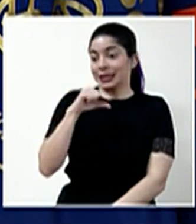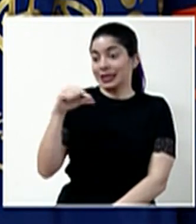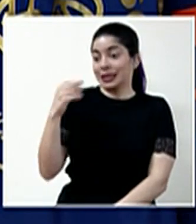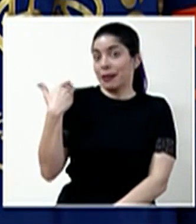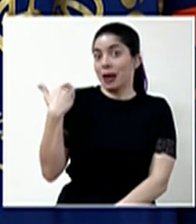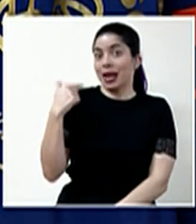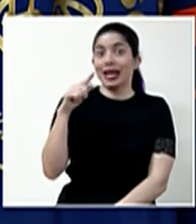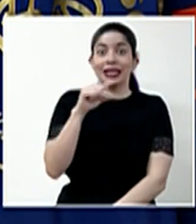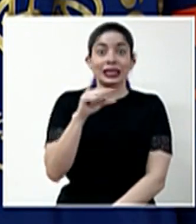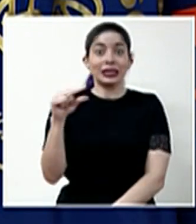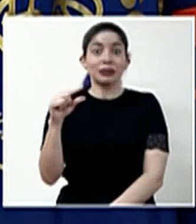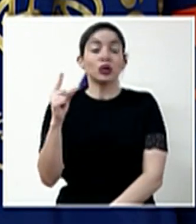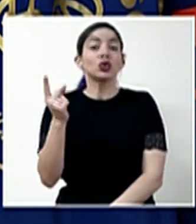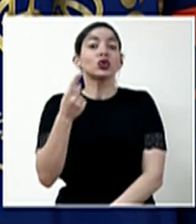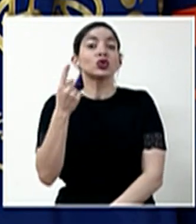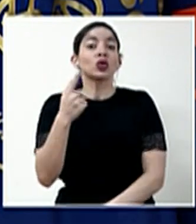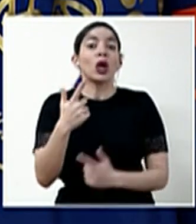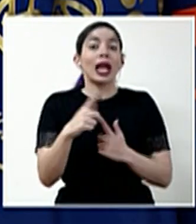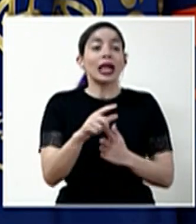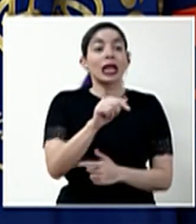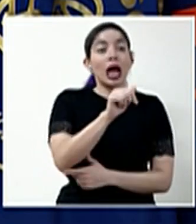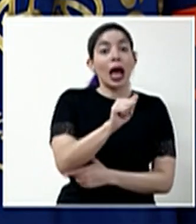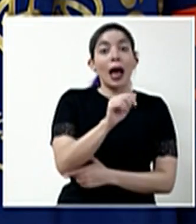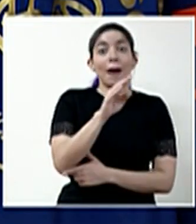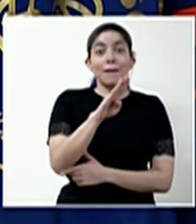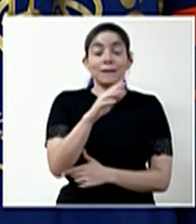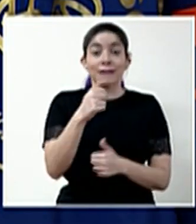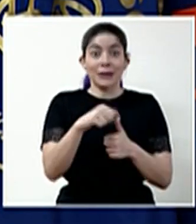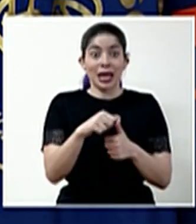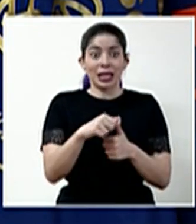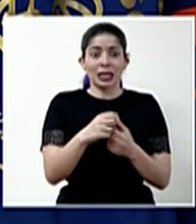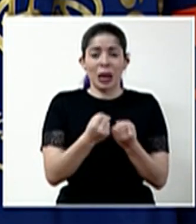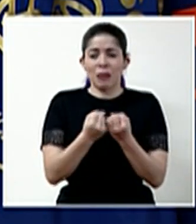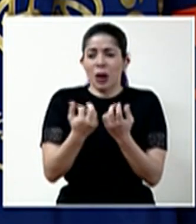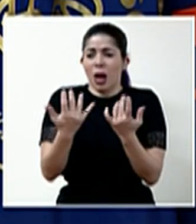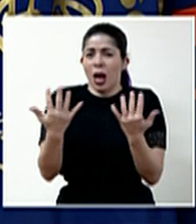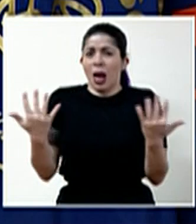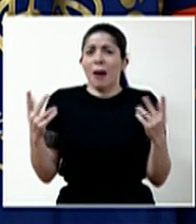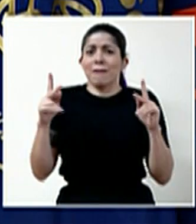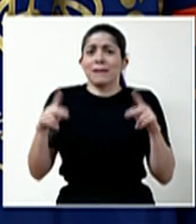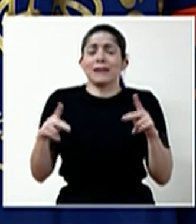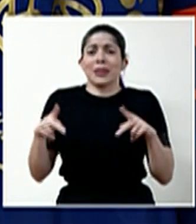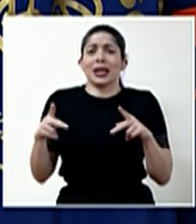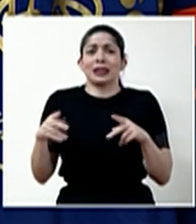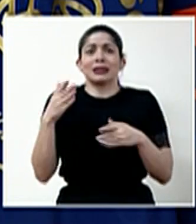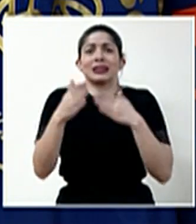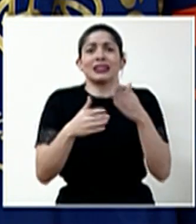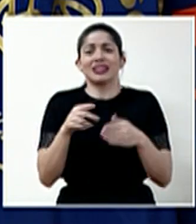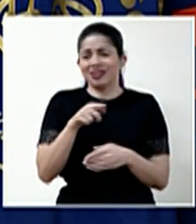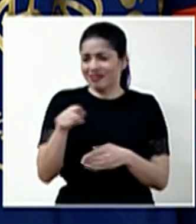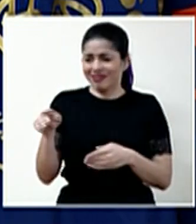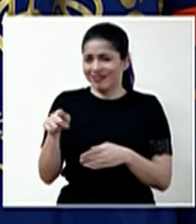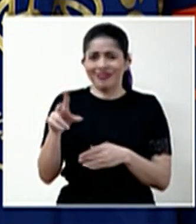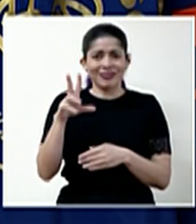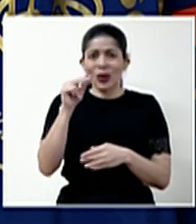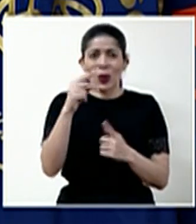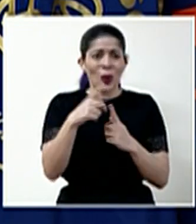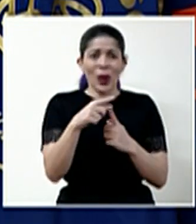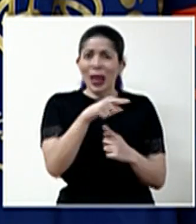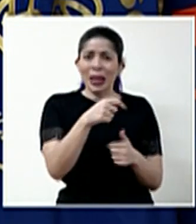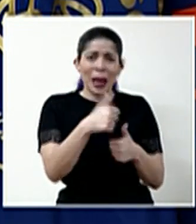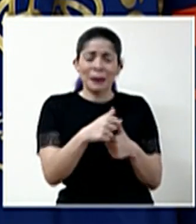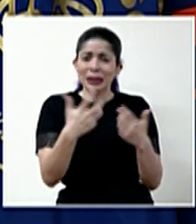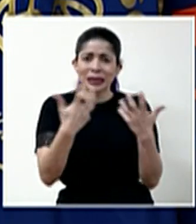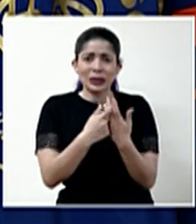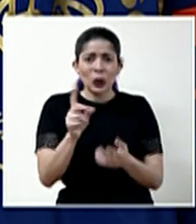supuestamente solo tocaban las letras A y B de los apellidos, ha salido una gran cantidad de gente que no son de esas letras de